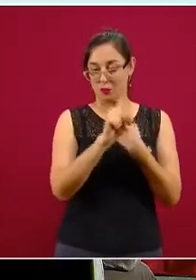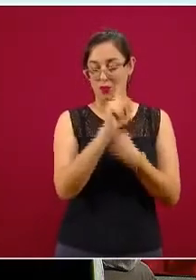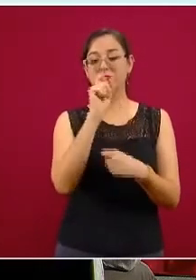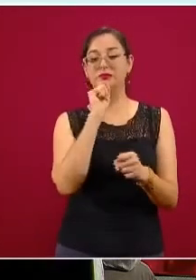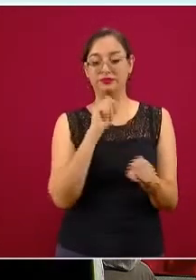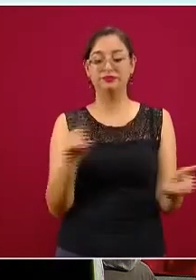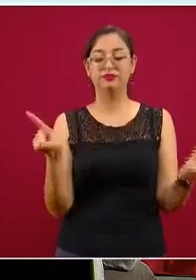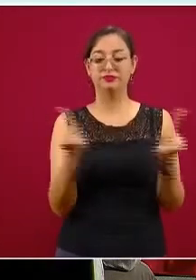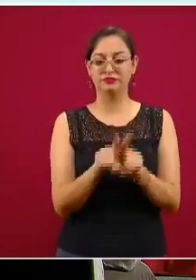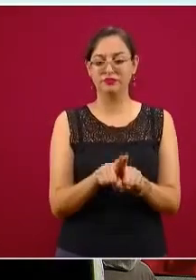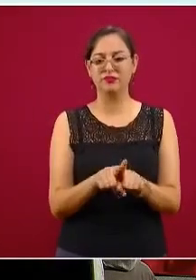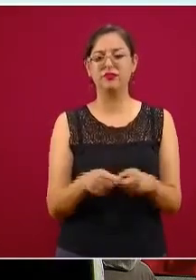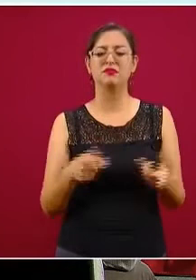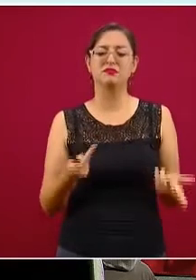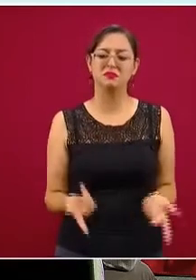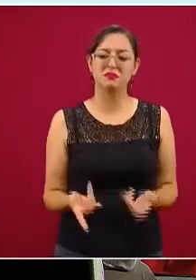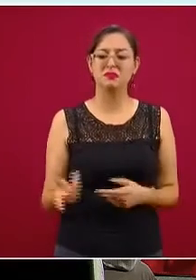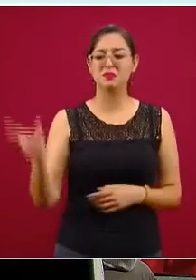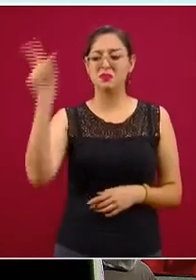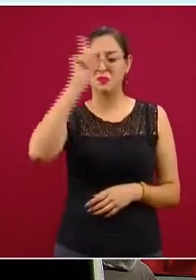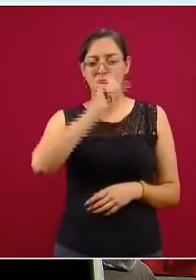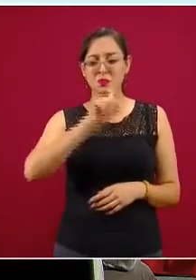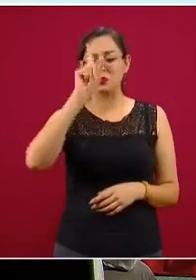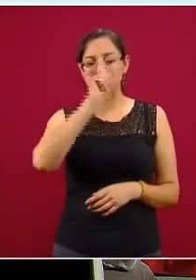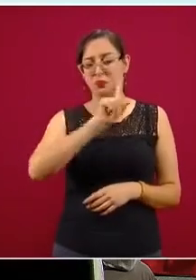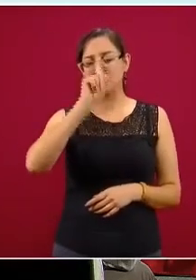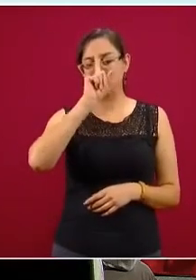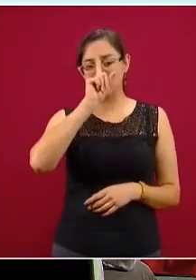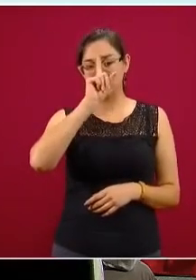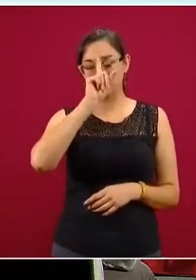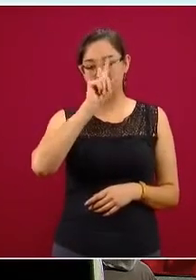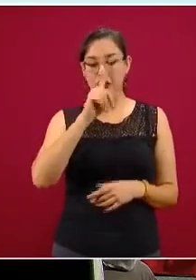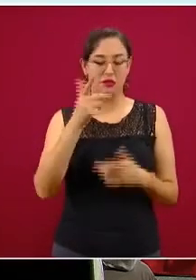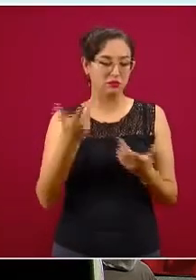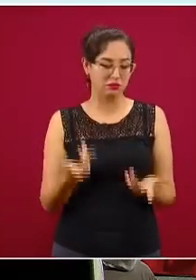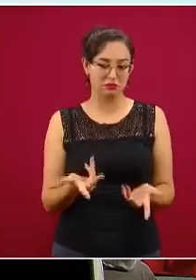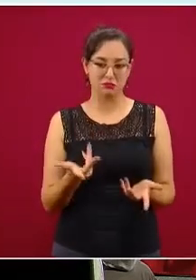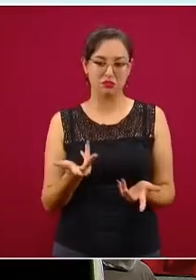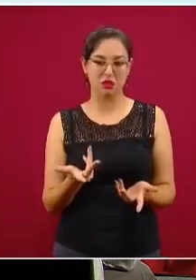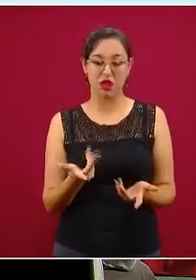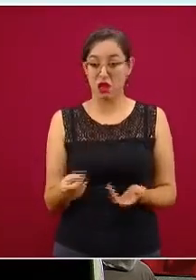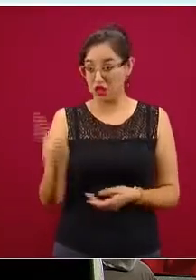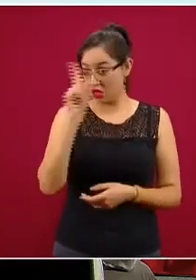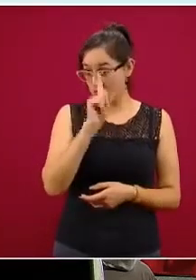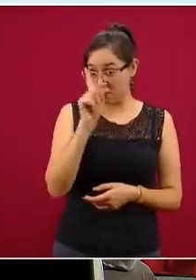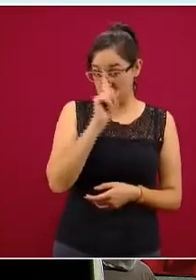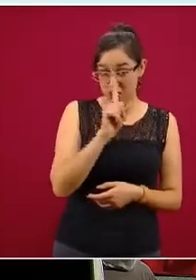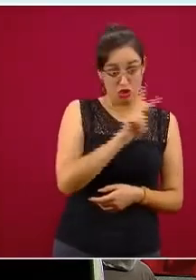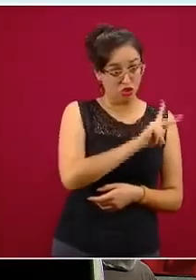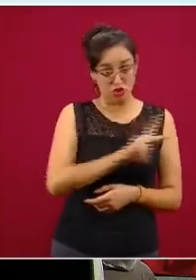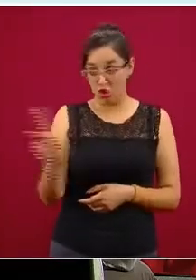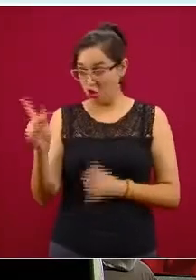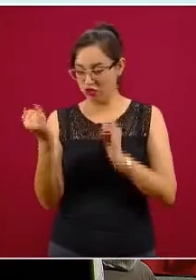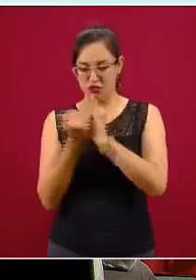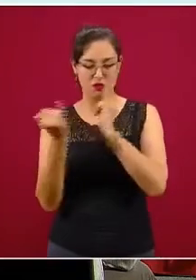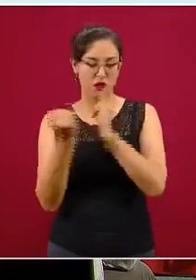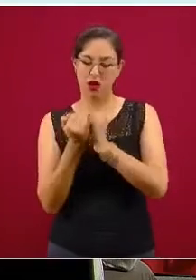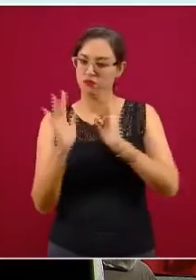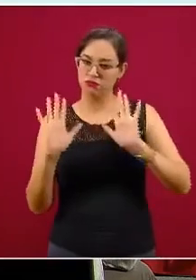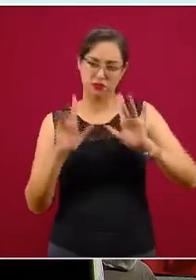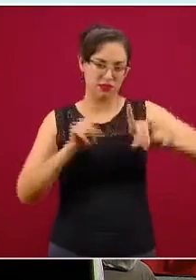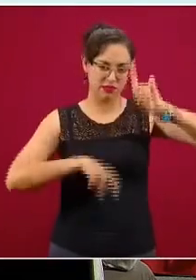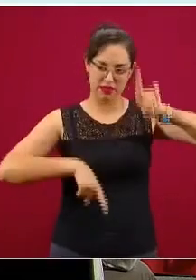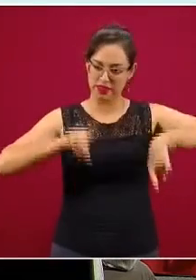¿Existen algunas recomendaciones? Recomendaciones, porque una recomendación no se puede aplicar en todos lados. La siguiente, por favor.